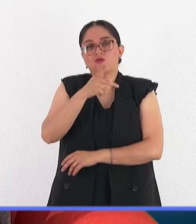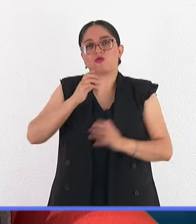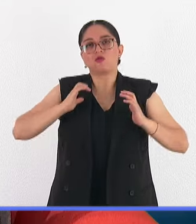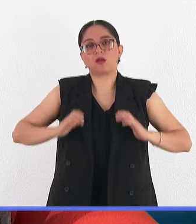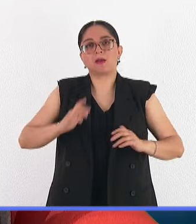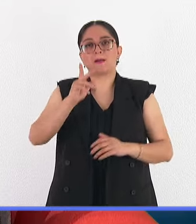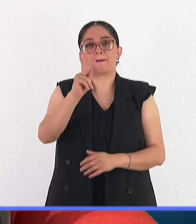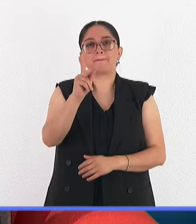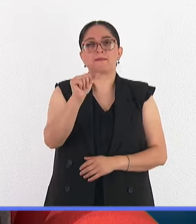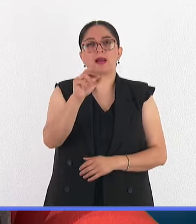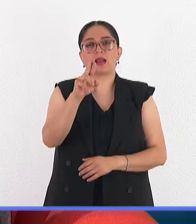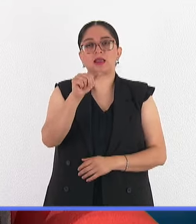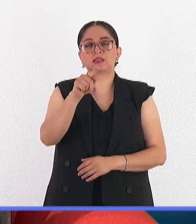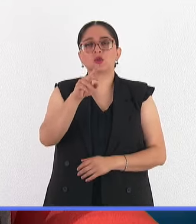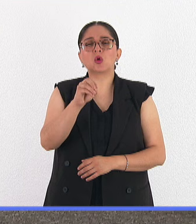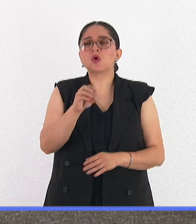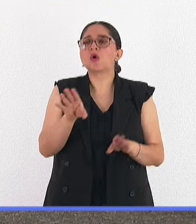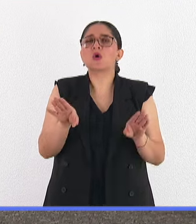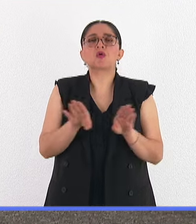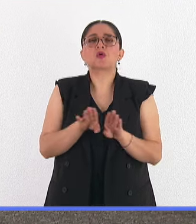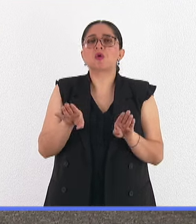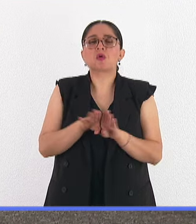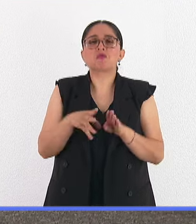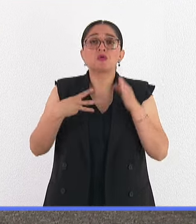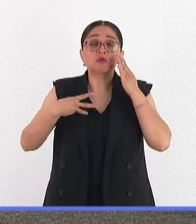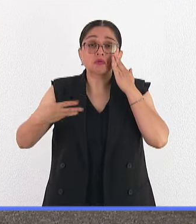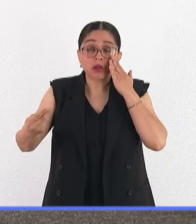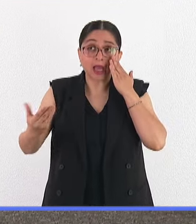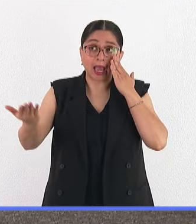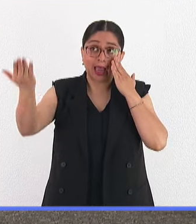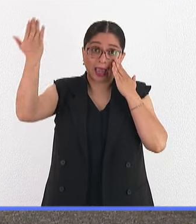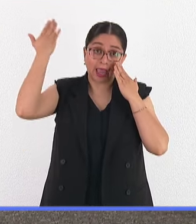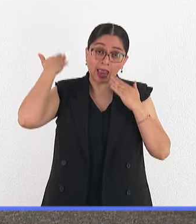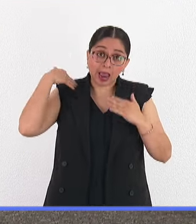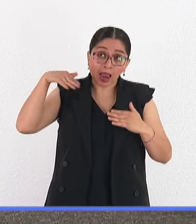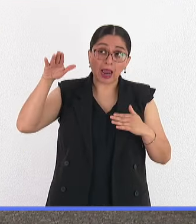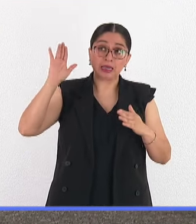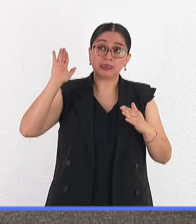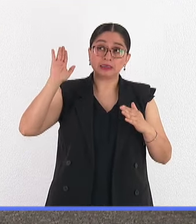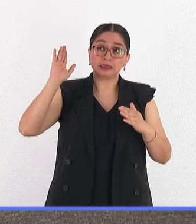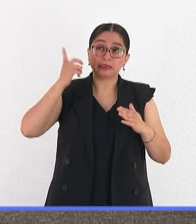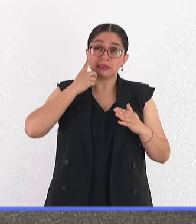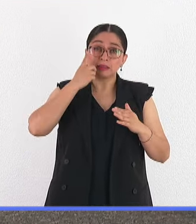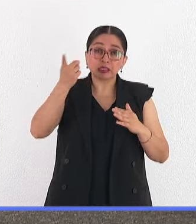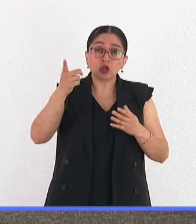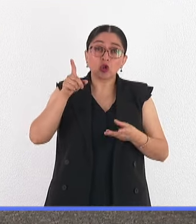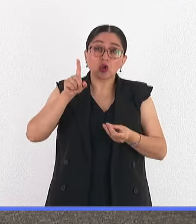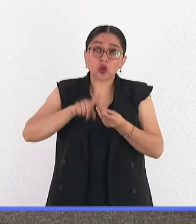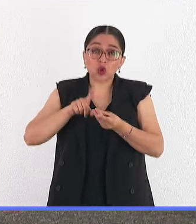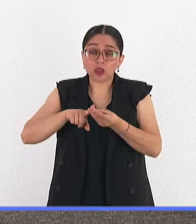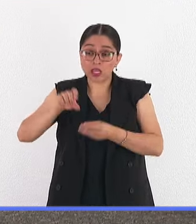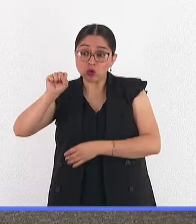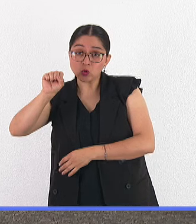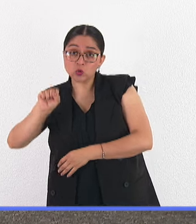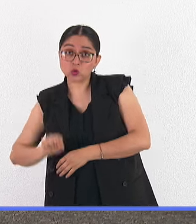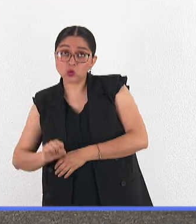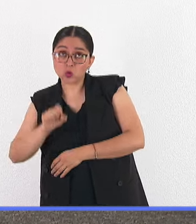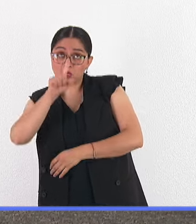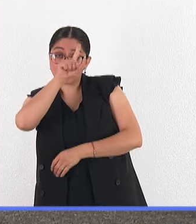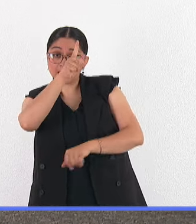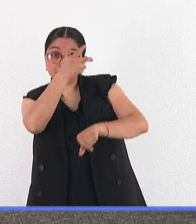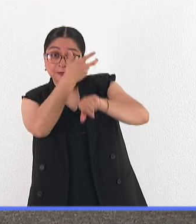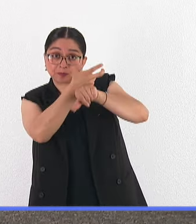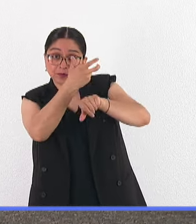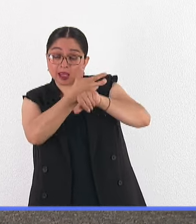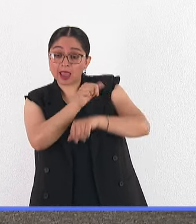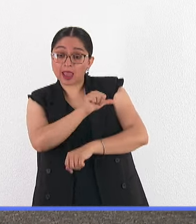La infección, la transmisión, se pensaba que se daba, bueno, se sabe que se da desde el sur de Estados Unidos hasta el sur de